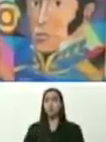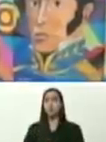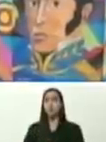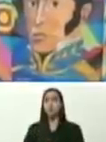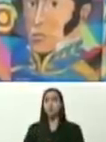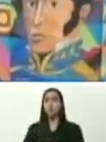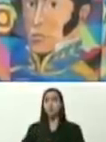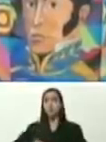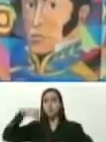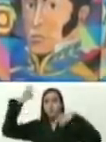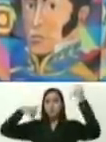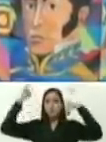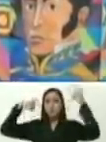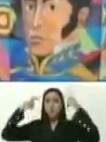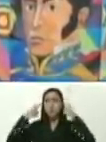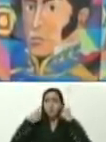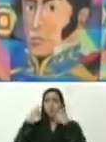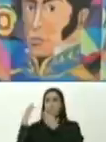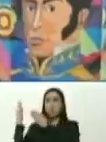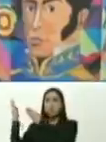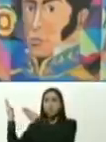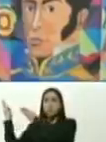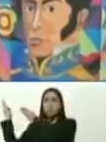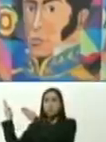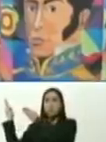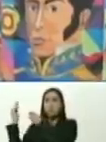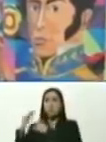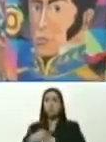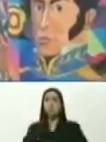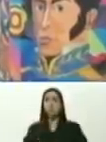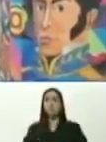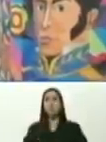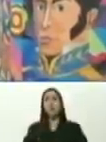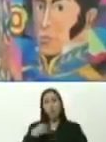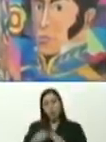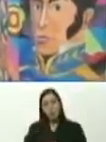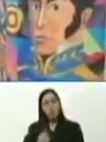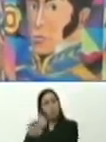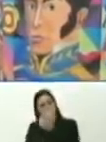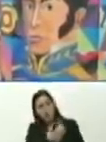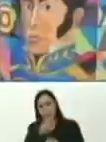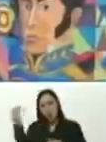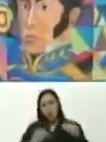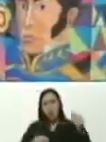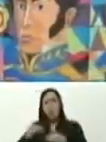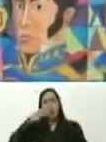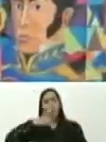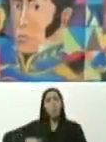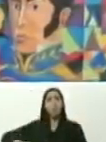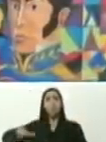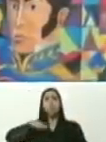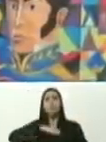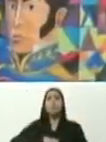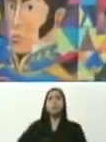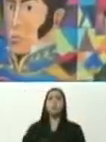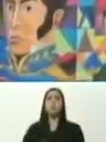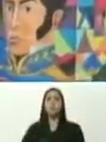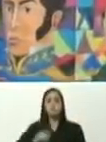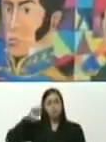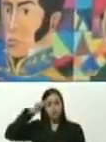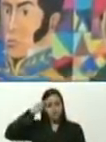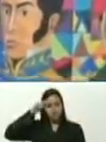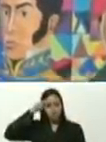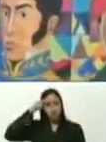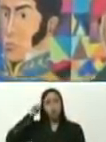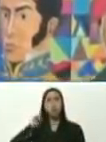comandante supremo, Hugo Rafael Chávez Frías, cada vez más amado, por el pueblo, cada vez más recordado, por